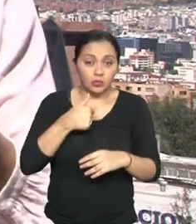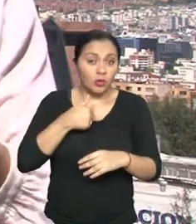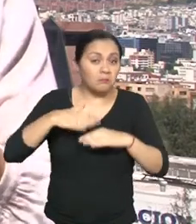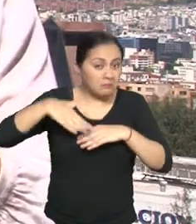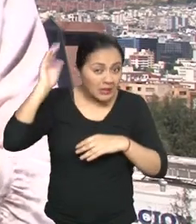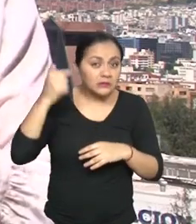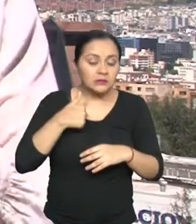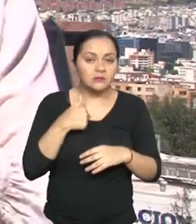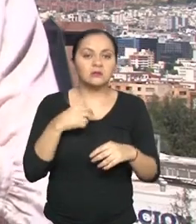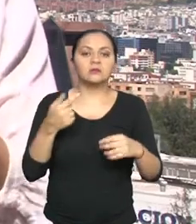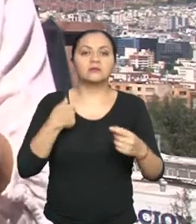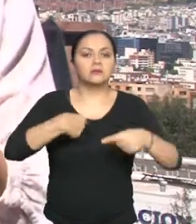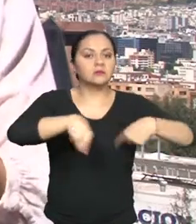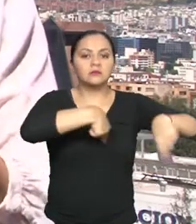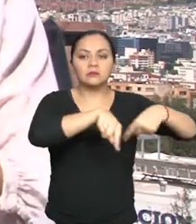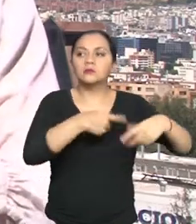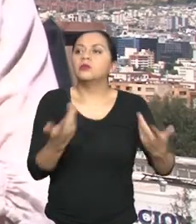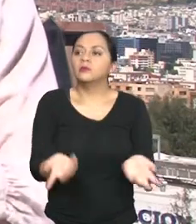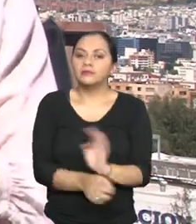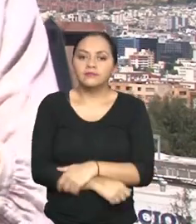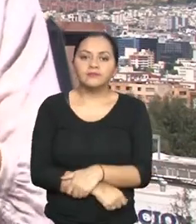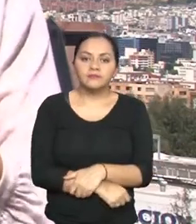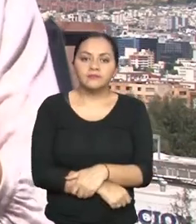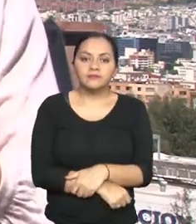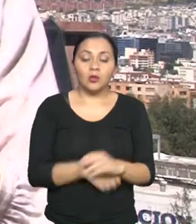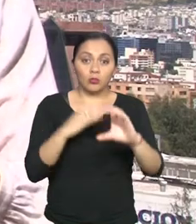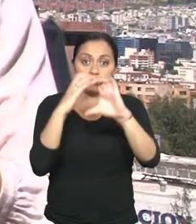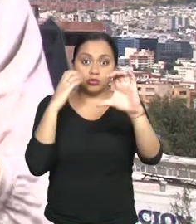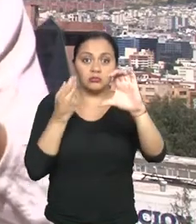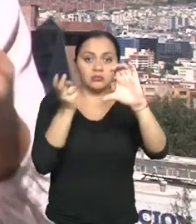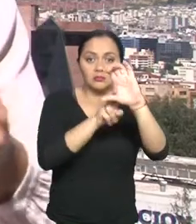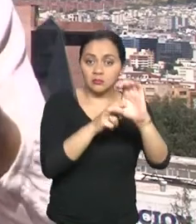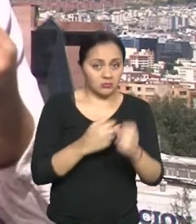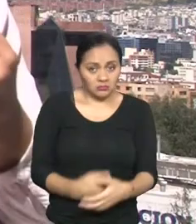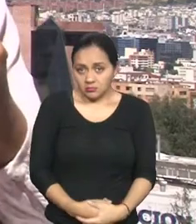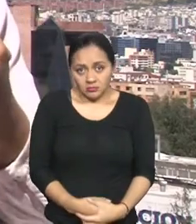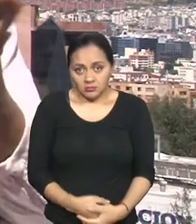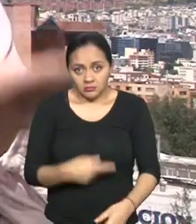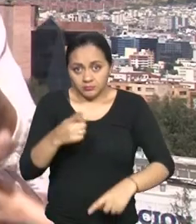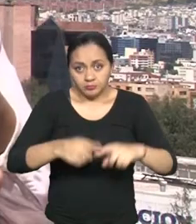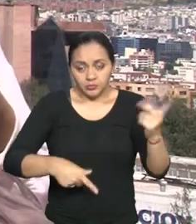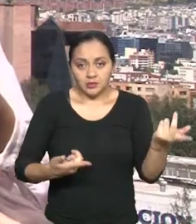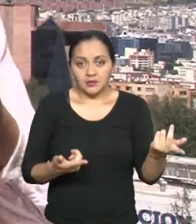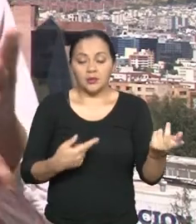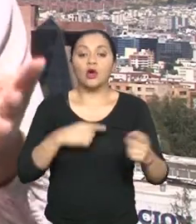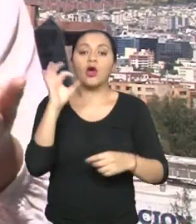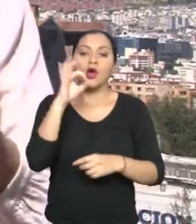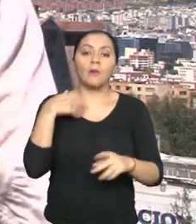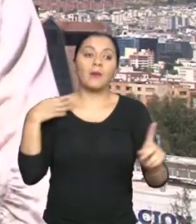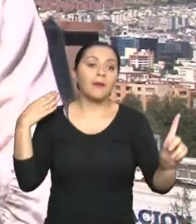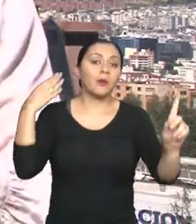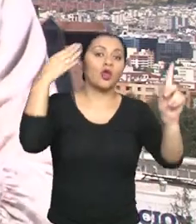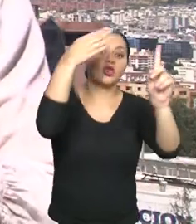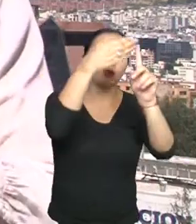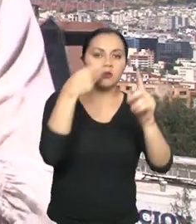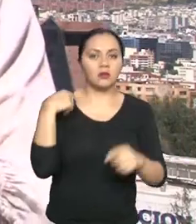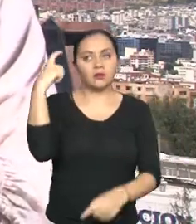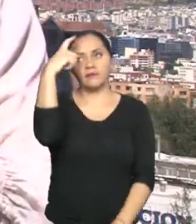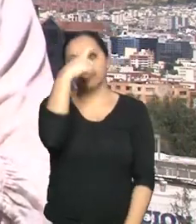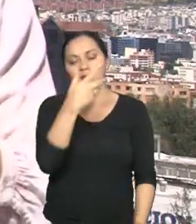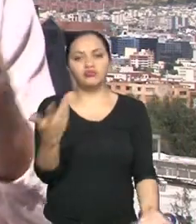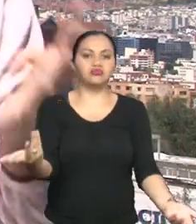fue el tema de la movilidad el transporte público no es bueno y en muchos casos llegar a un lugar es complicado